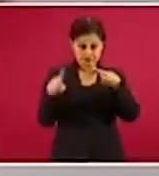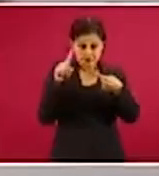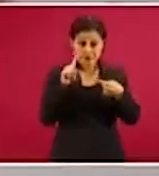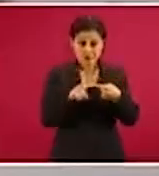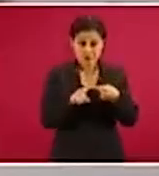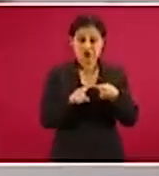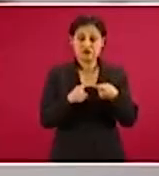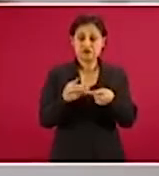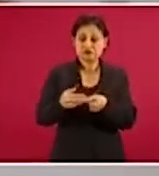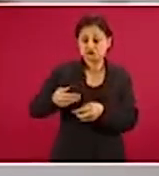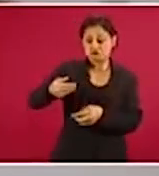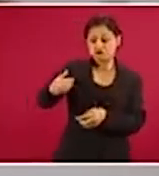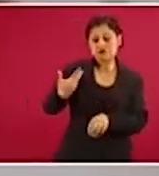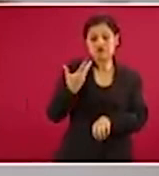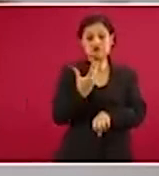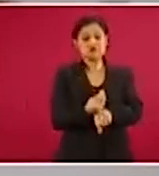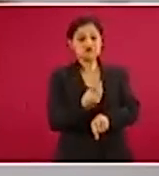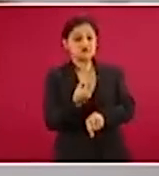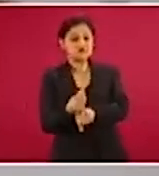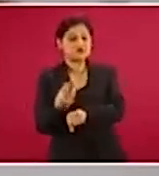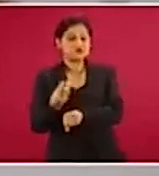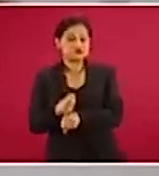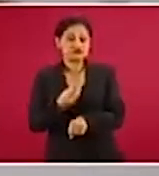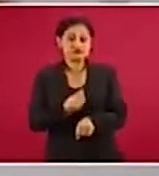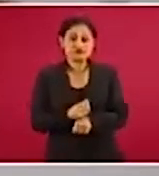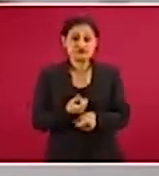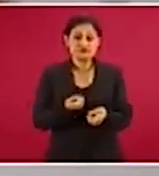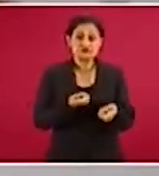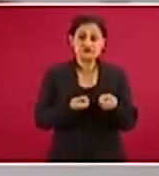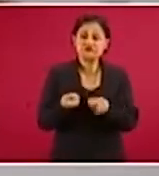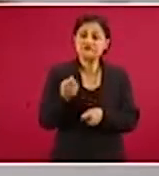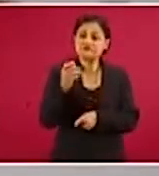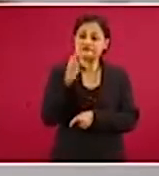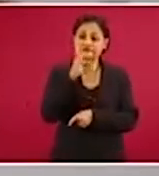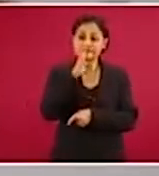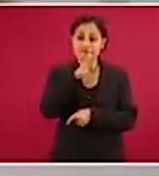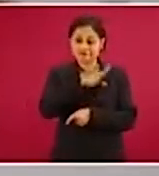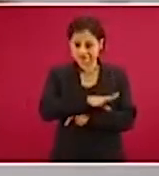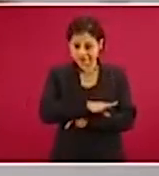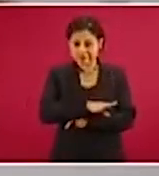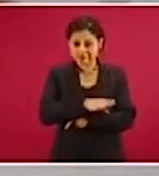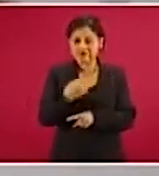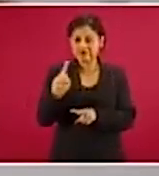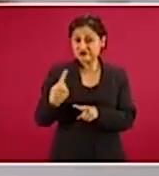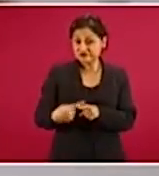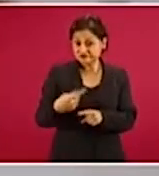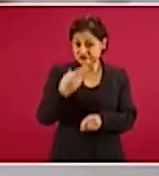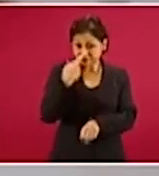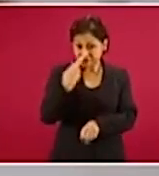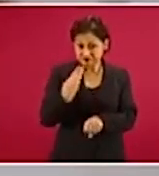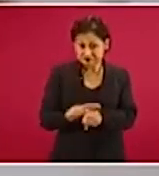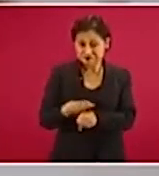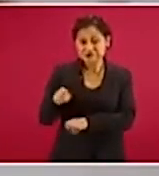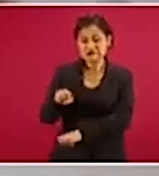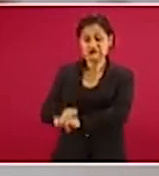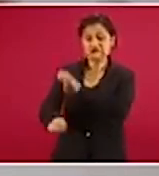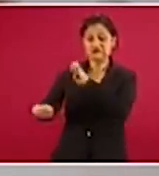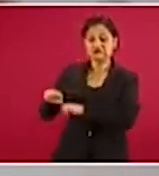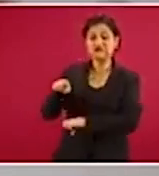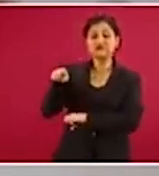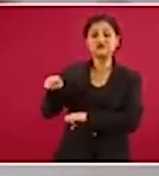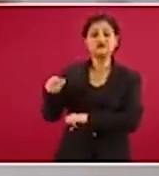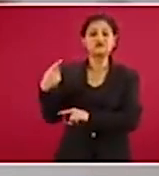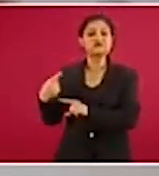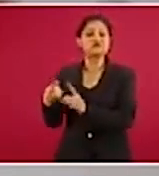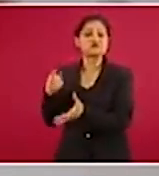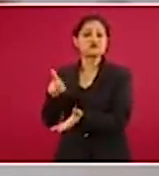mantenimiento y despacho inadecuados por parte del taxi aéreo y de la empresa que proporcionaba el servicio de